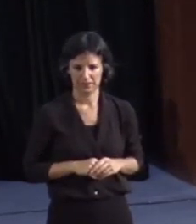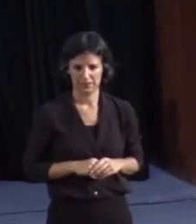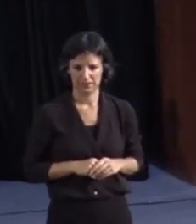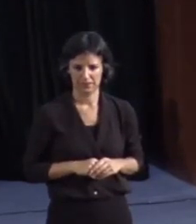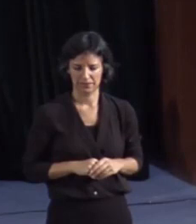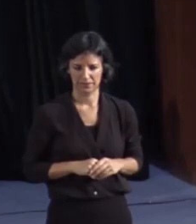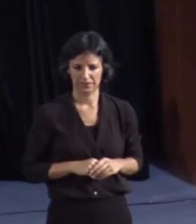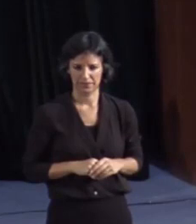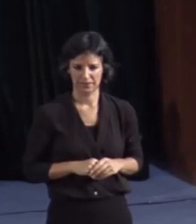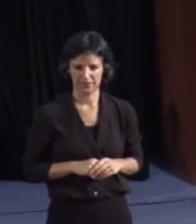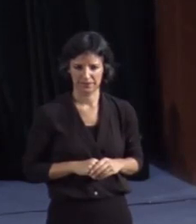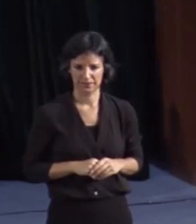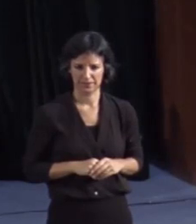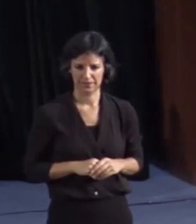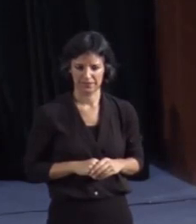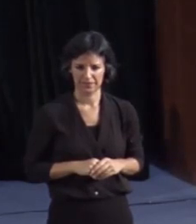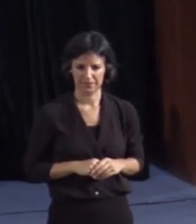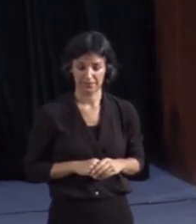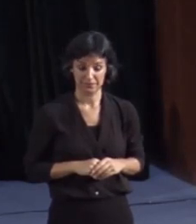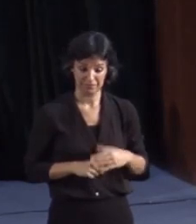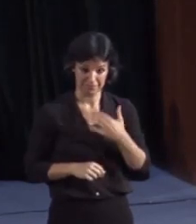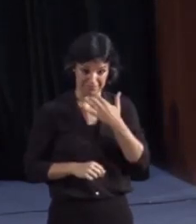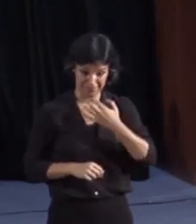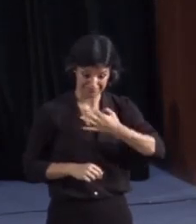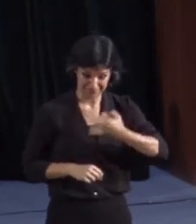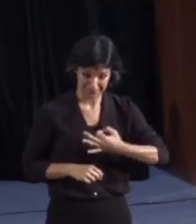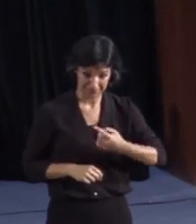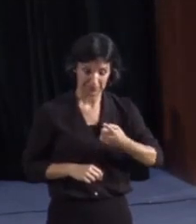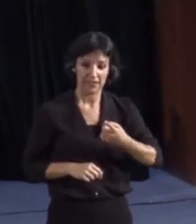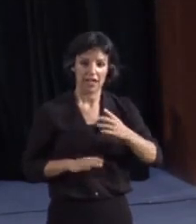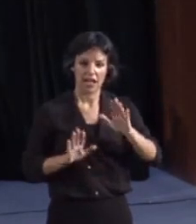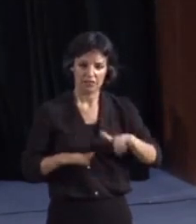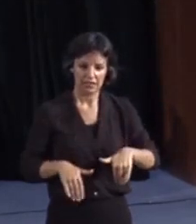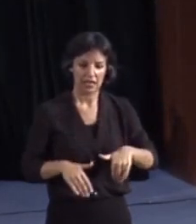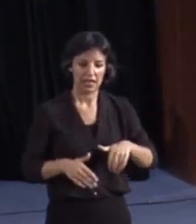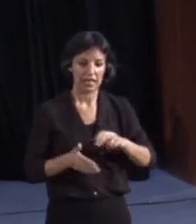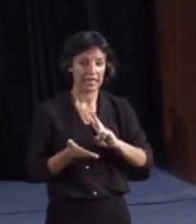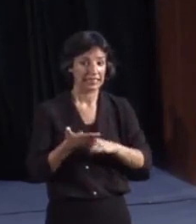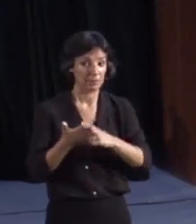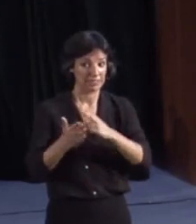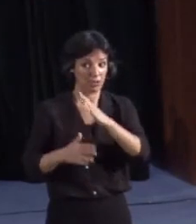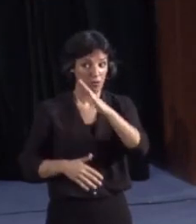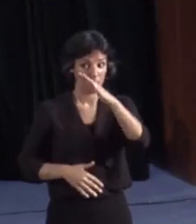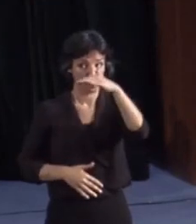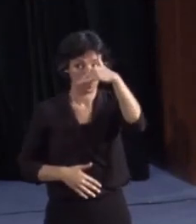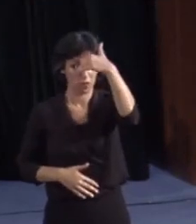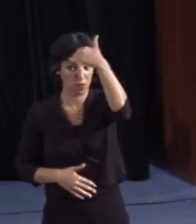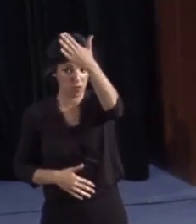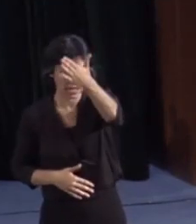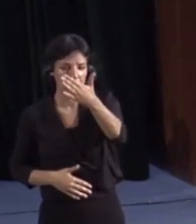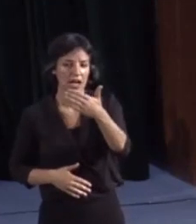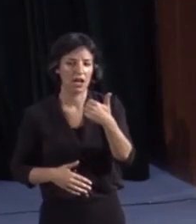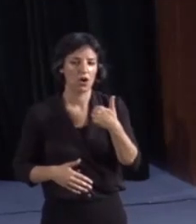Y se solventaría el desconocimiento que tienen los intérpretes que están fuera, sus familiares o otras asociaciones,